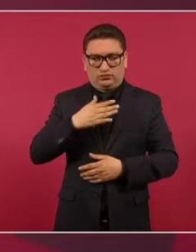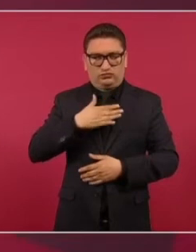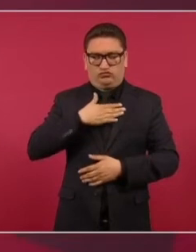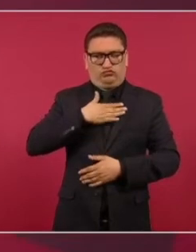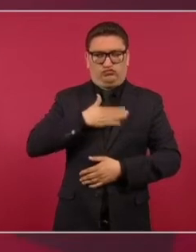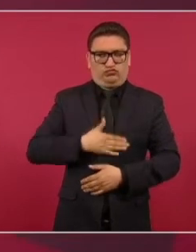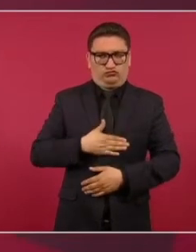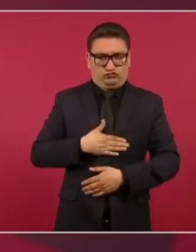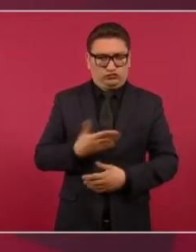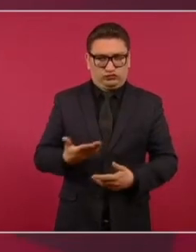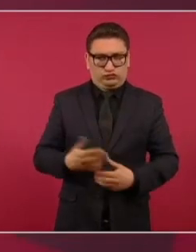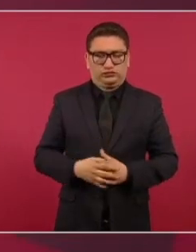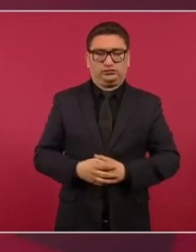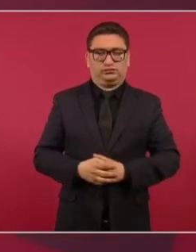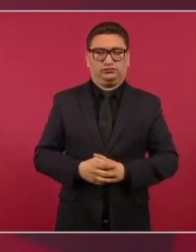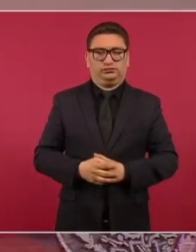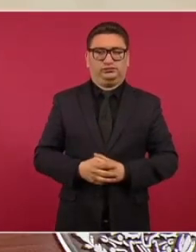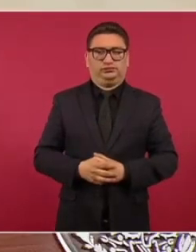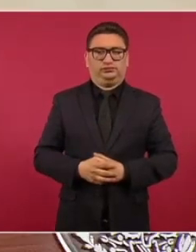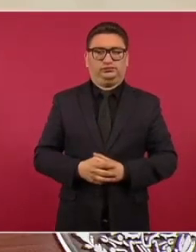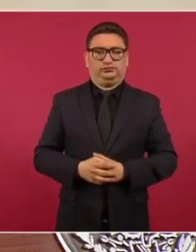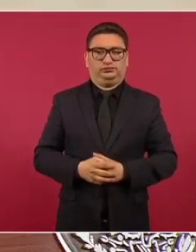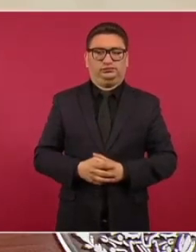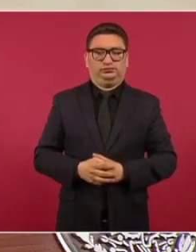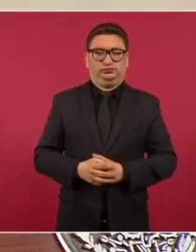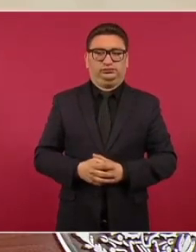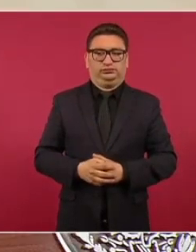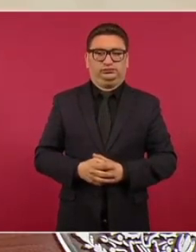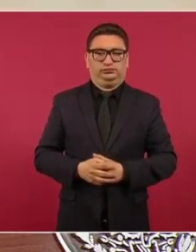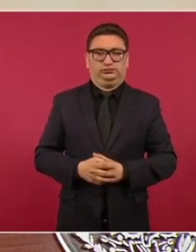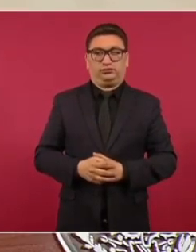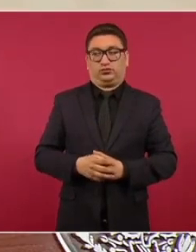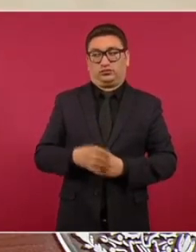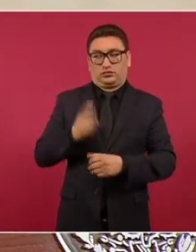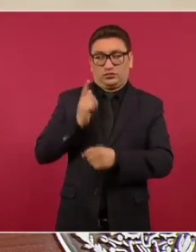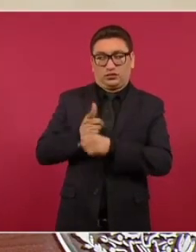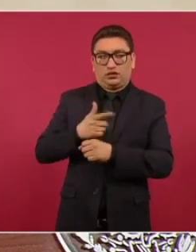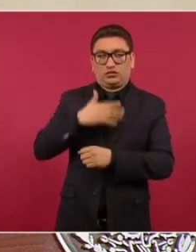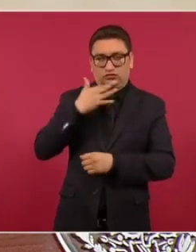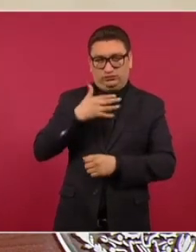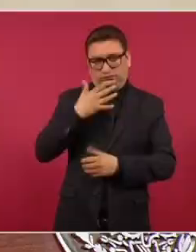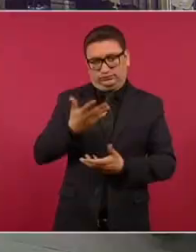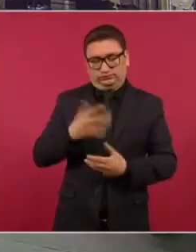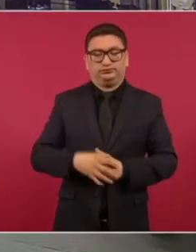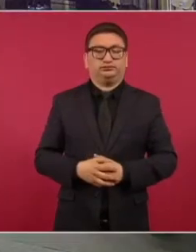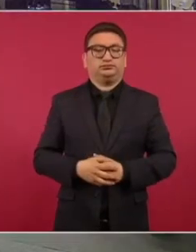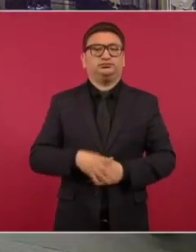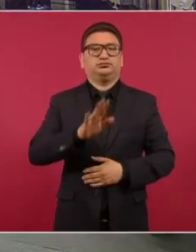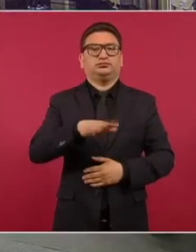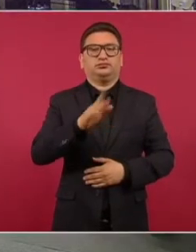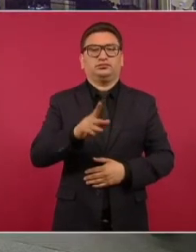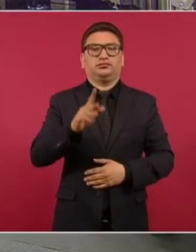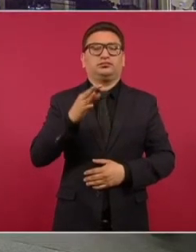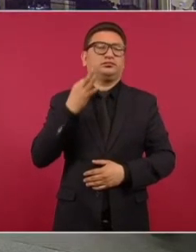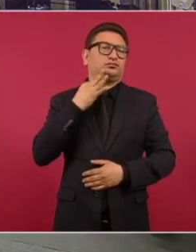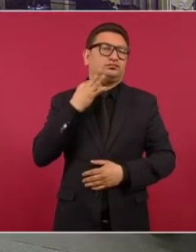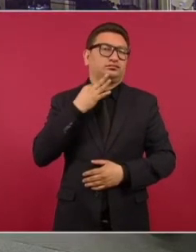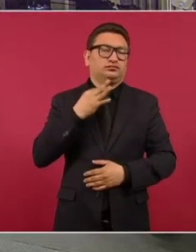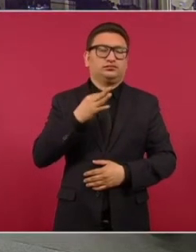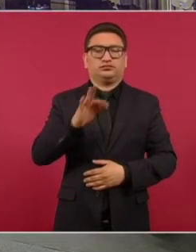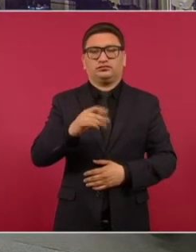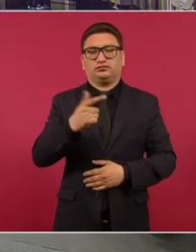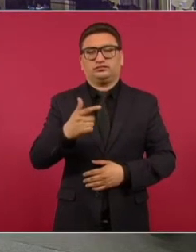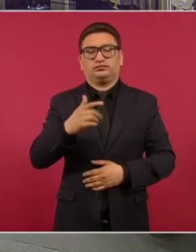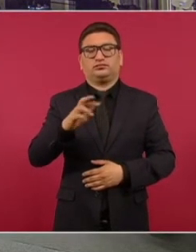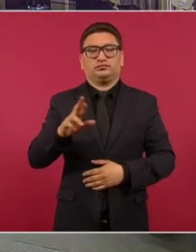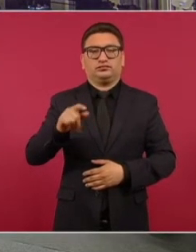y la corrupción. En este caso la Fiscalía General anunció que va a iniciar un